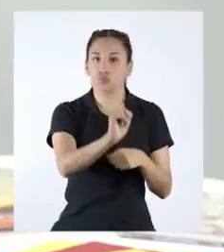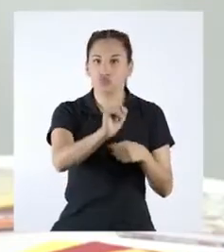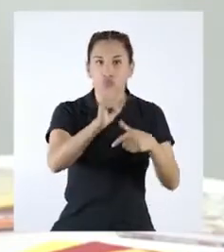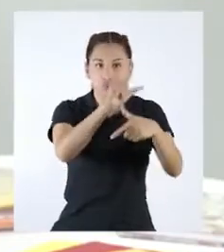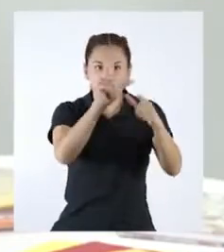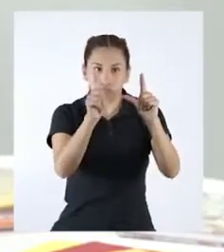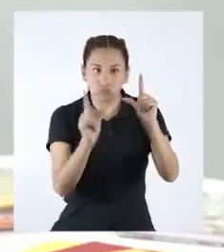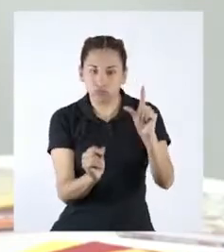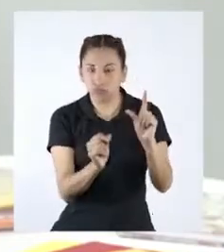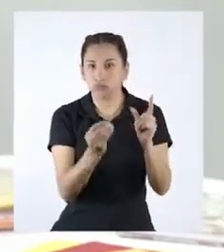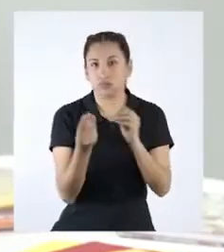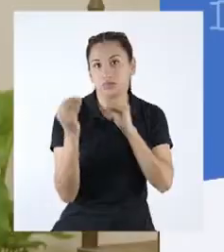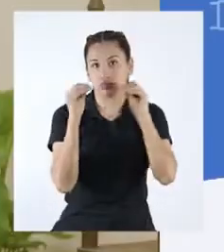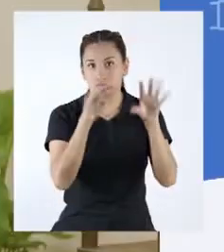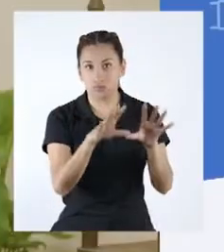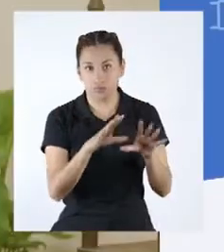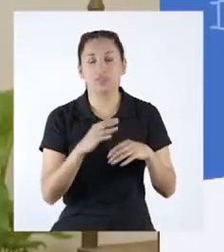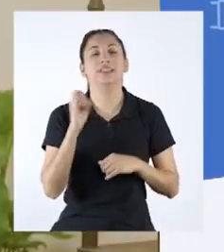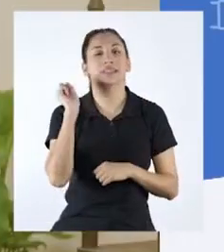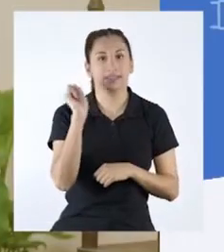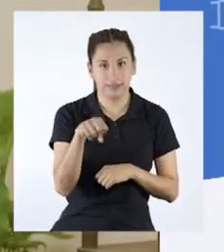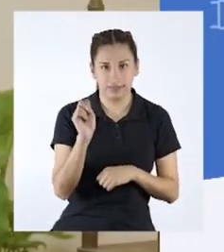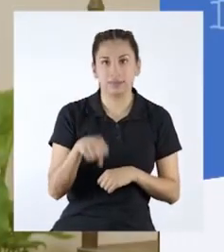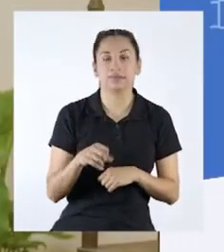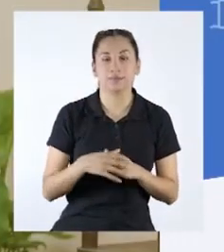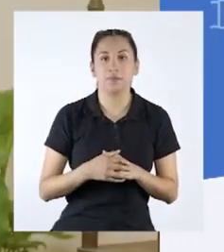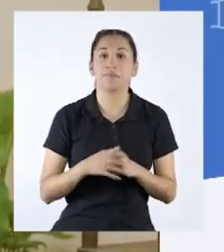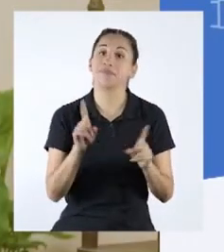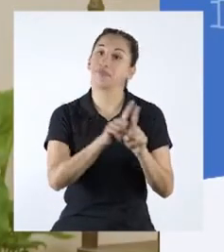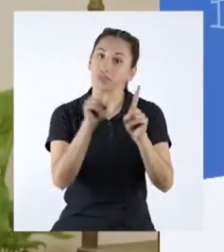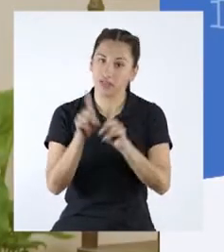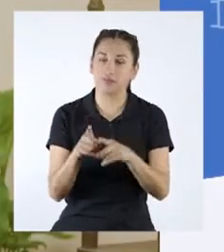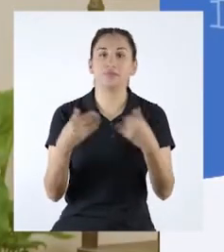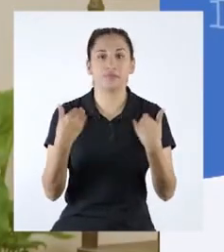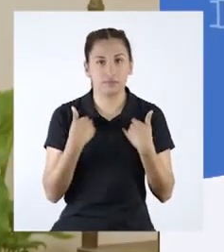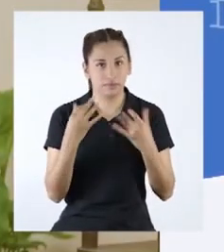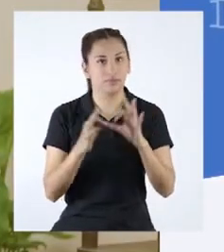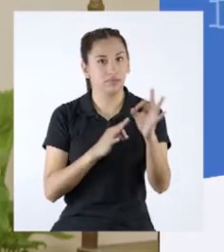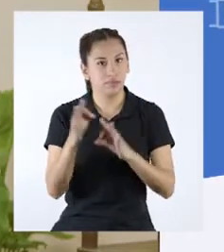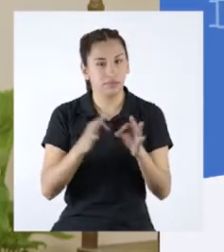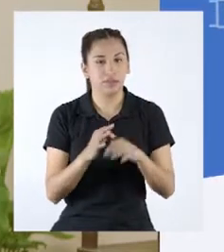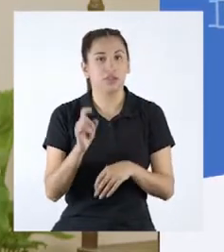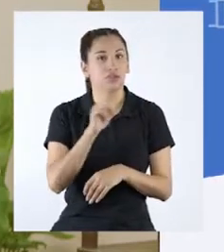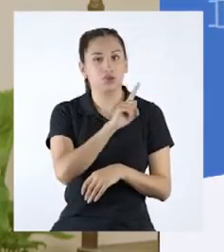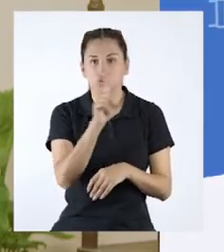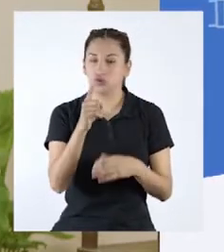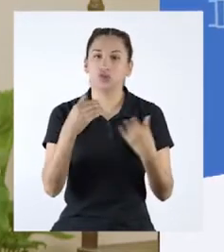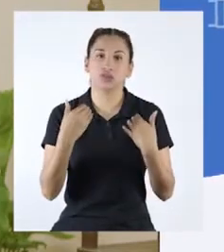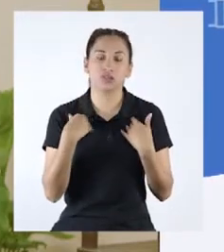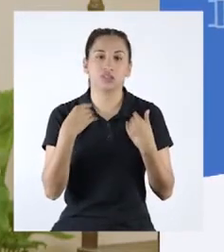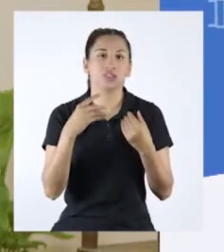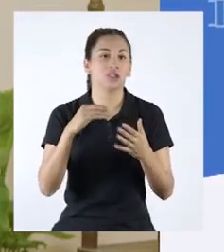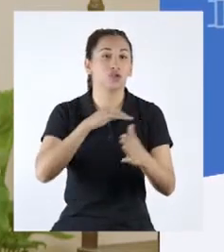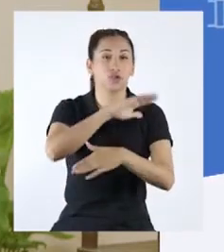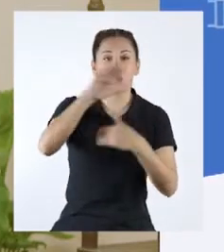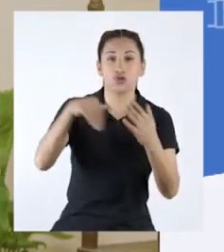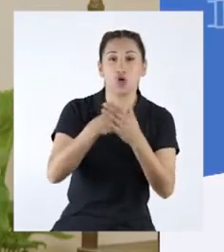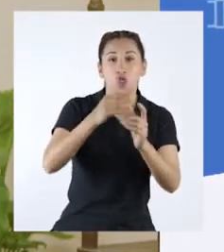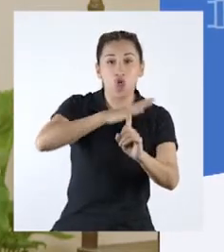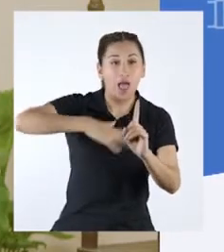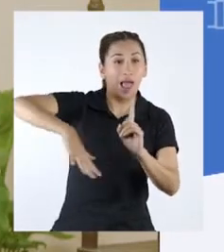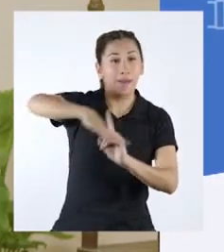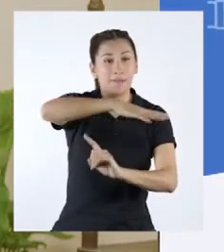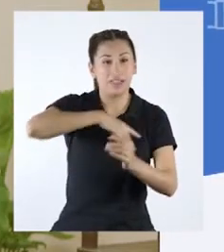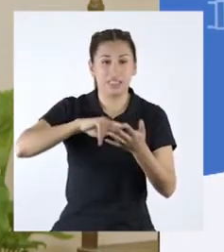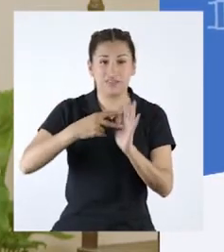geográfico que habitamos. Precisamente. Aunque también se debe especificar que no se considera patrimonio a